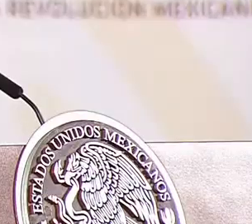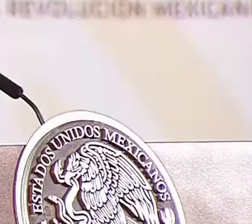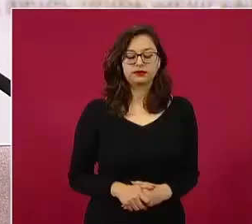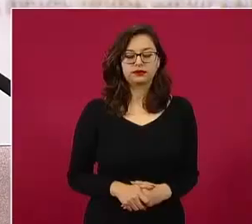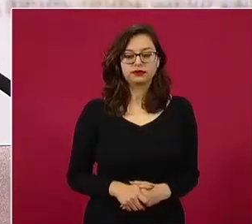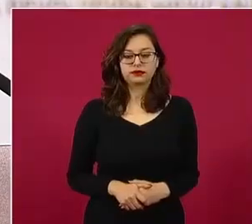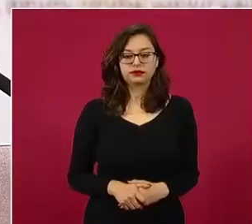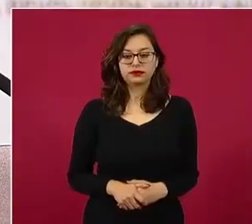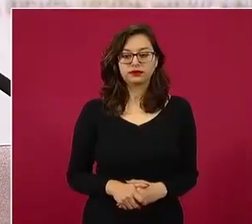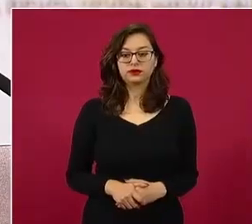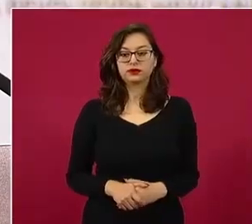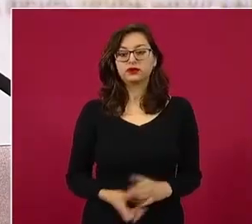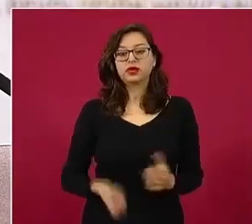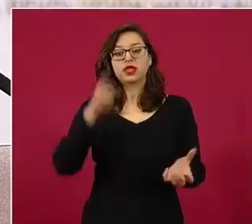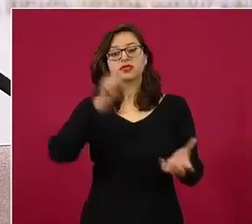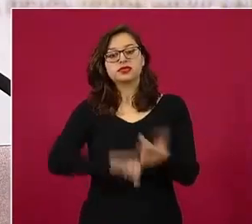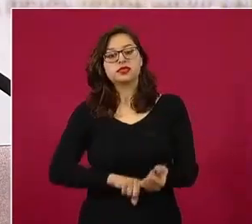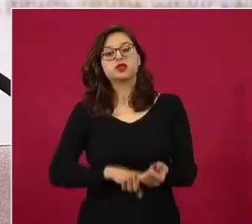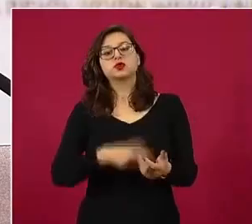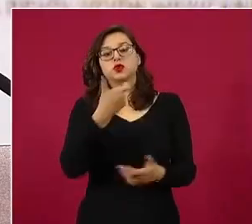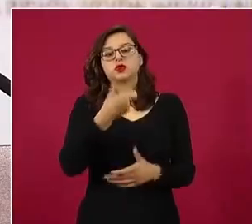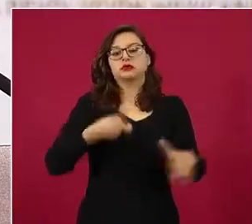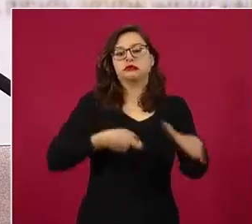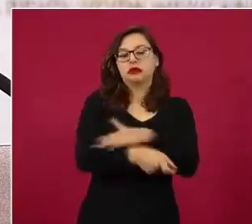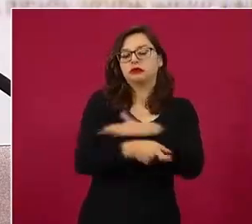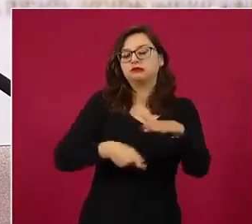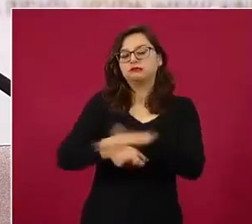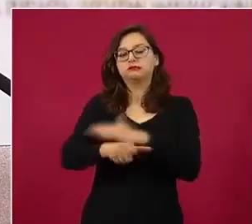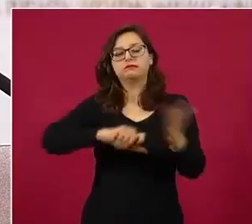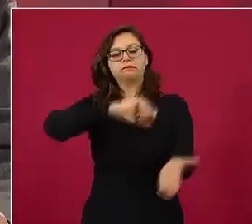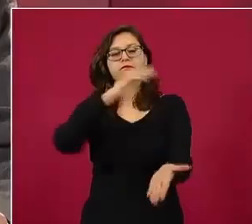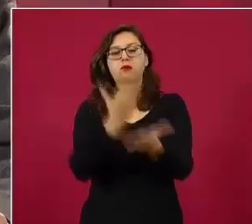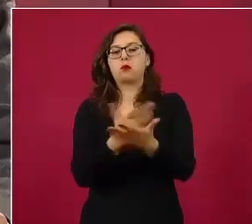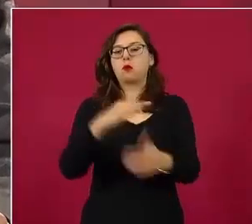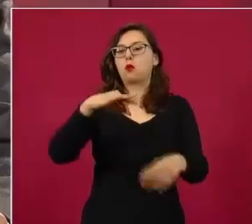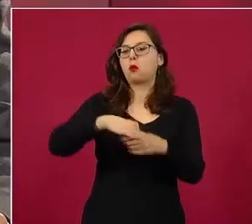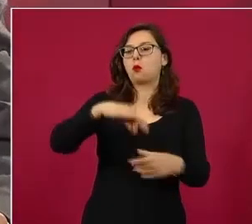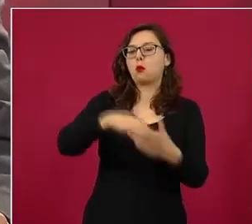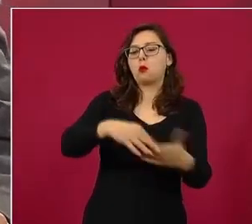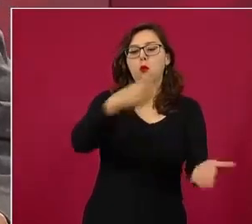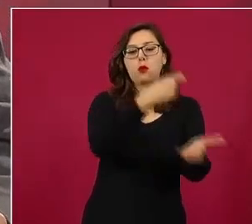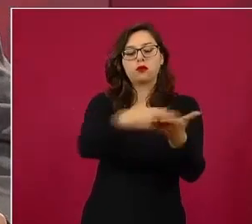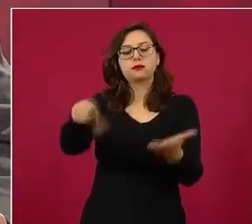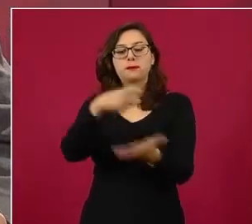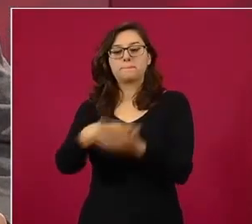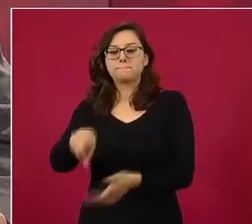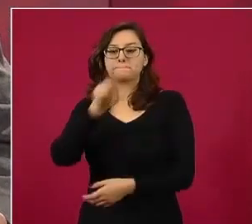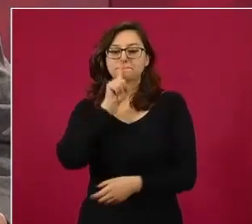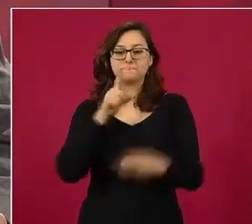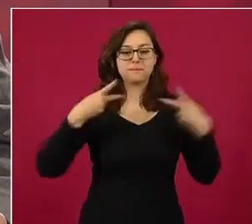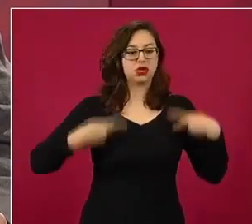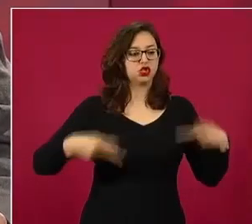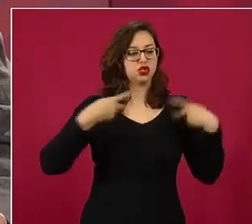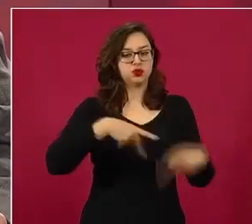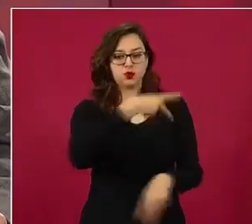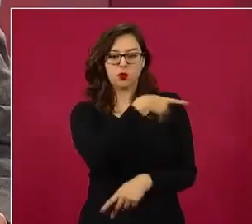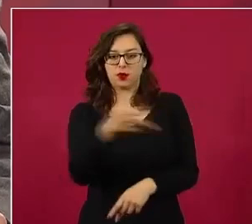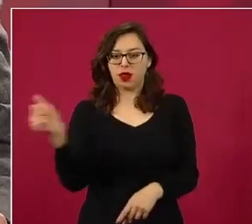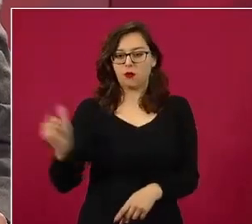ilícita, que no se compren los votos, que no se trafique con la pobreza de la gente,